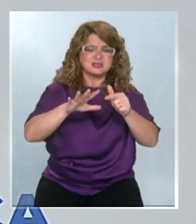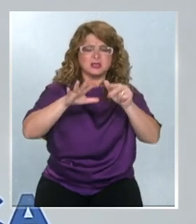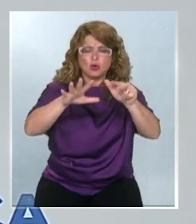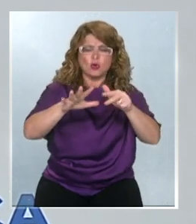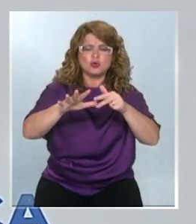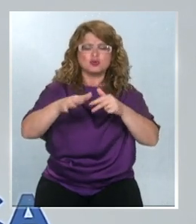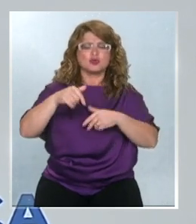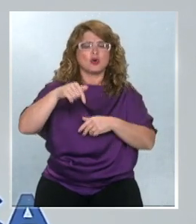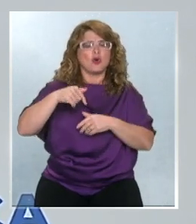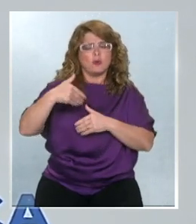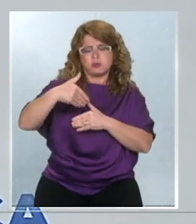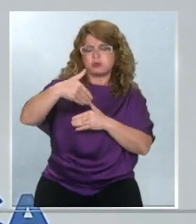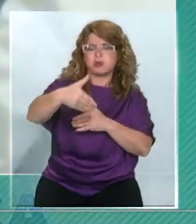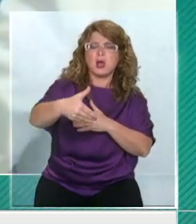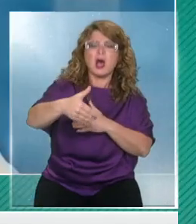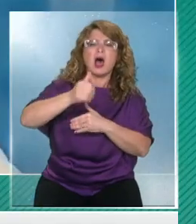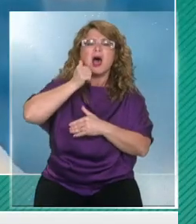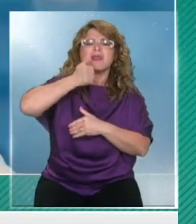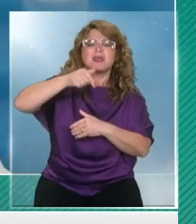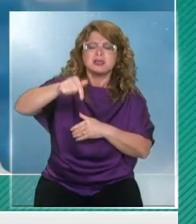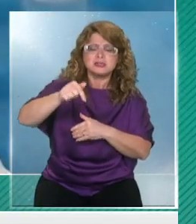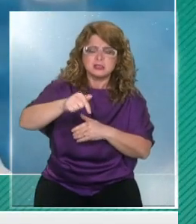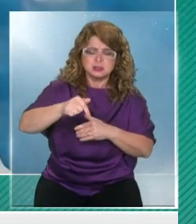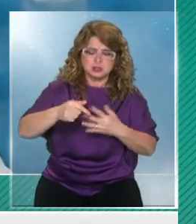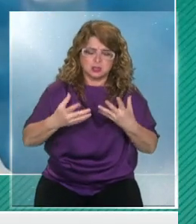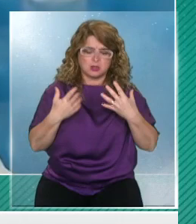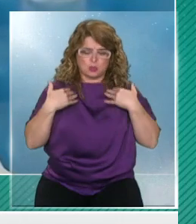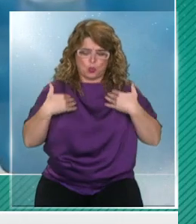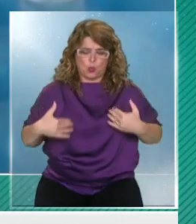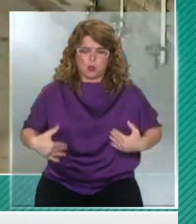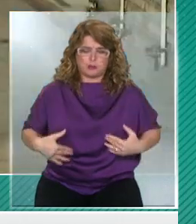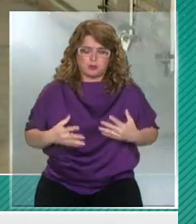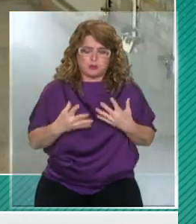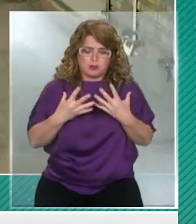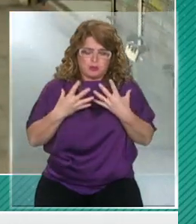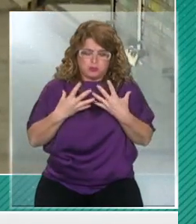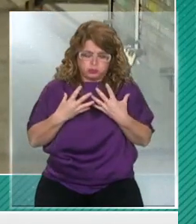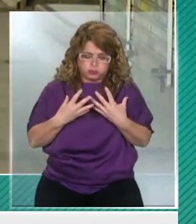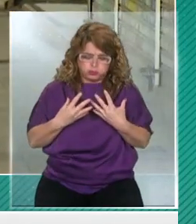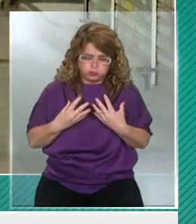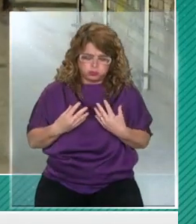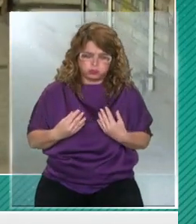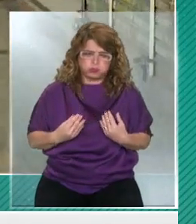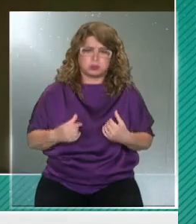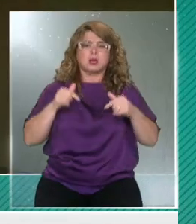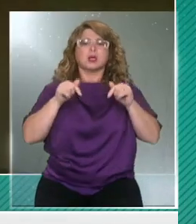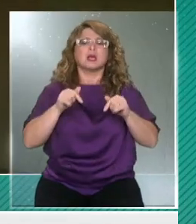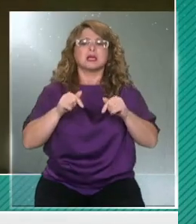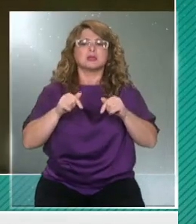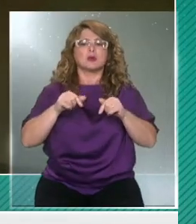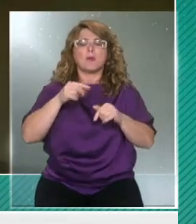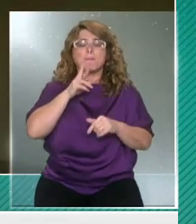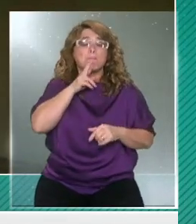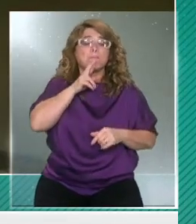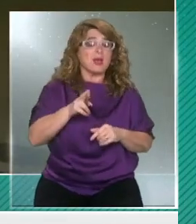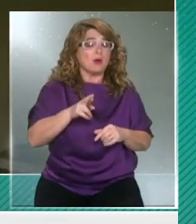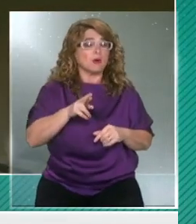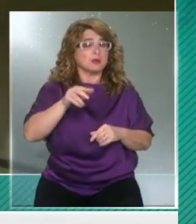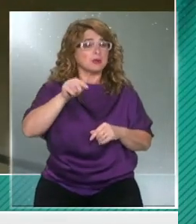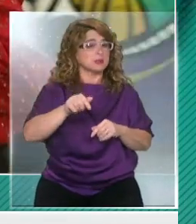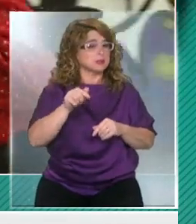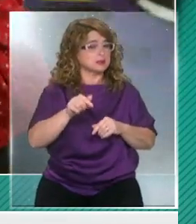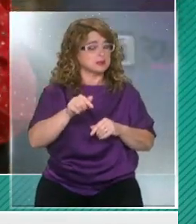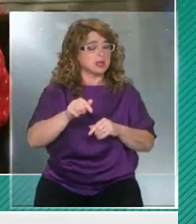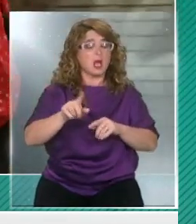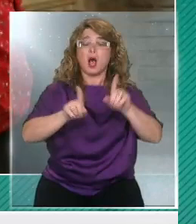viene una fase de deterioro mayor en aquellas personas que van a tener una evolución más complicada. Vuelvo a repetir, la mayor